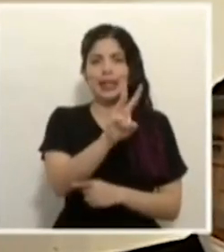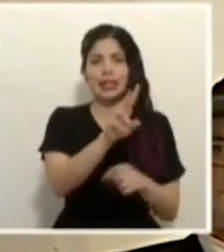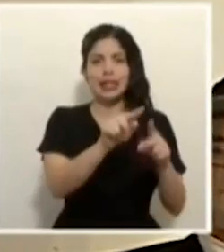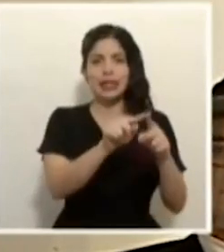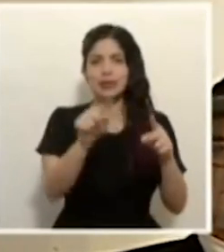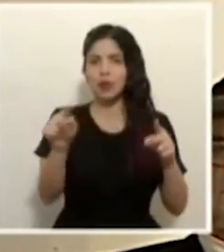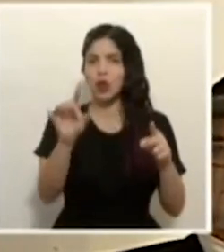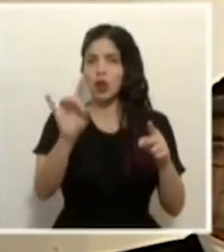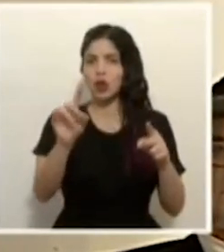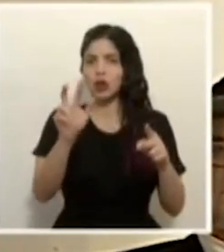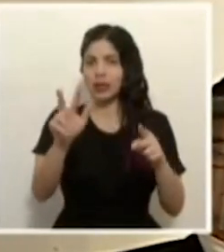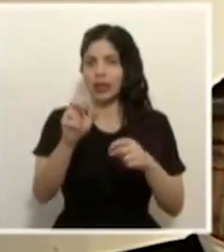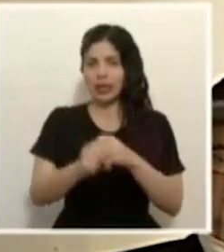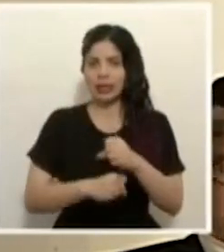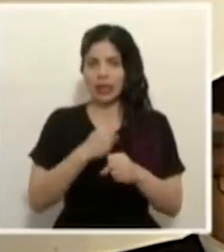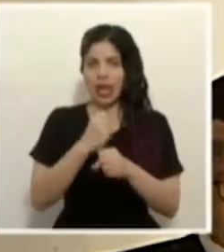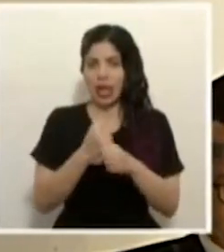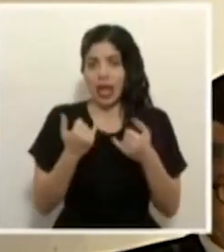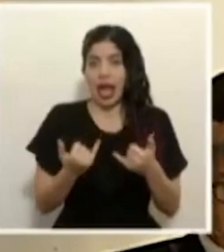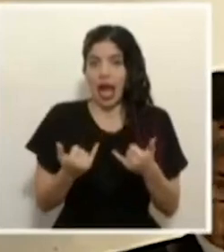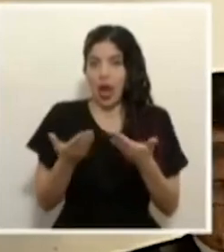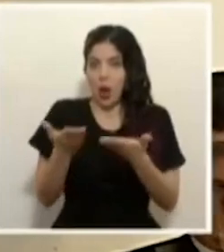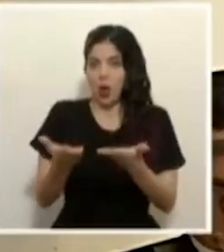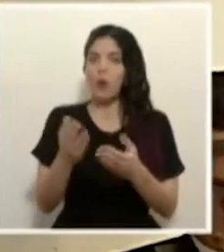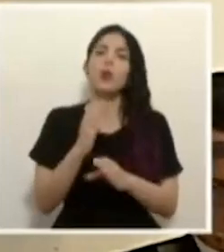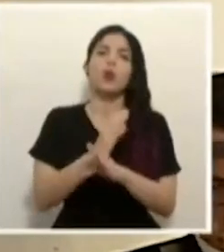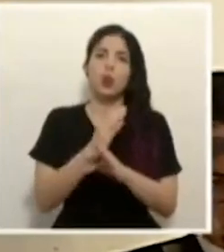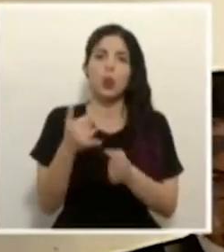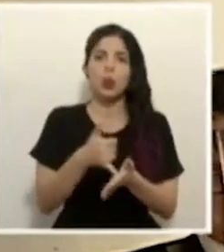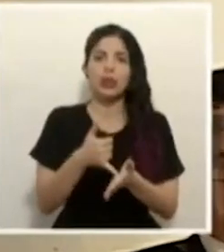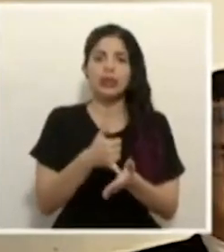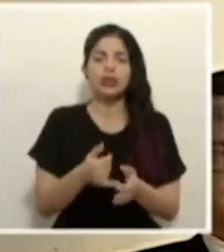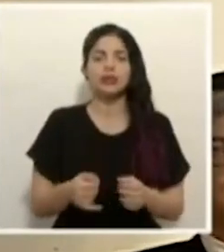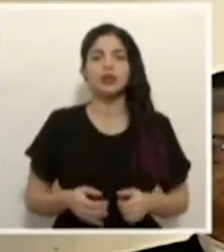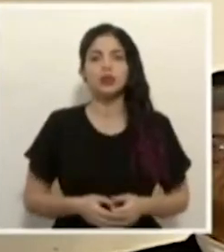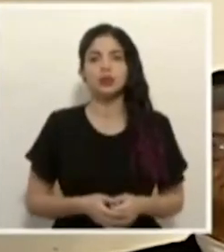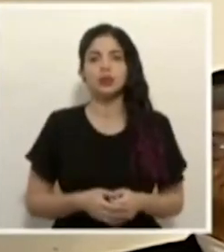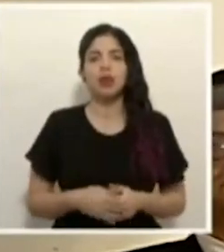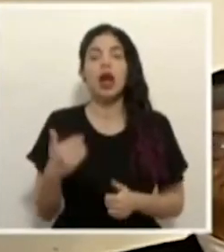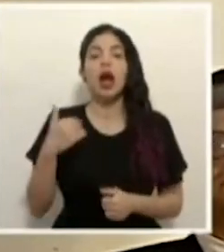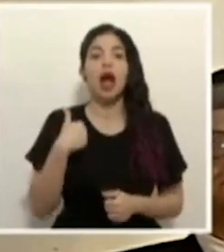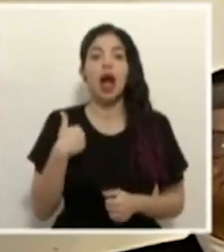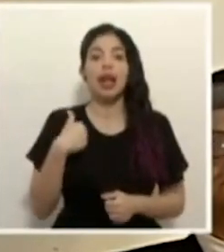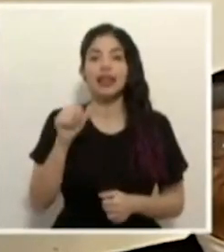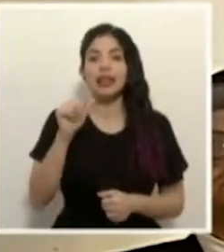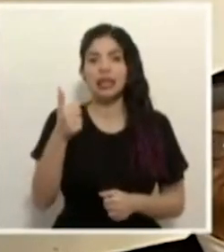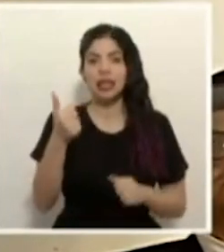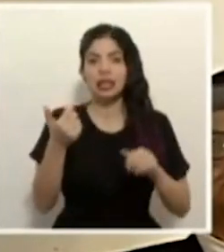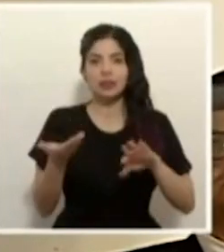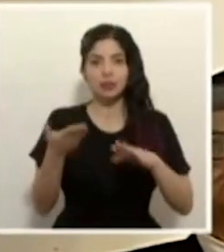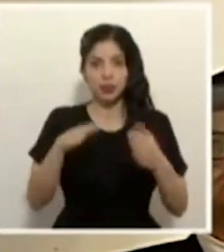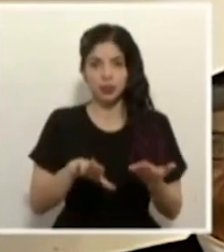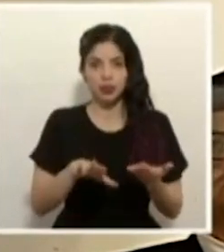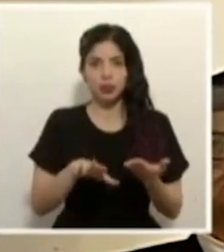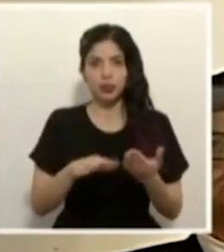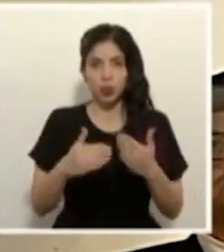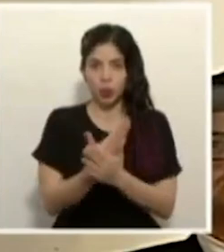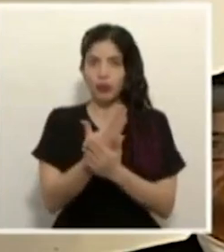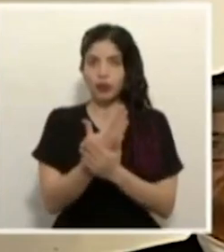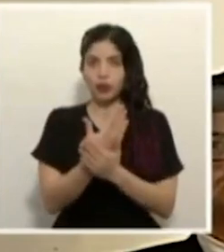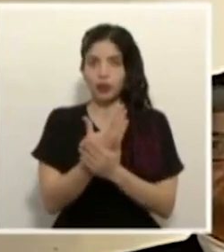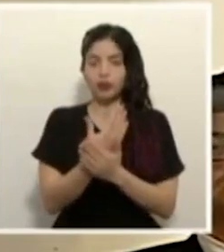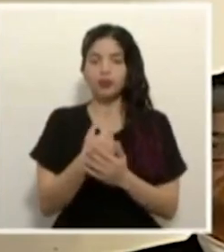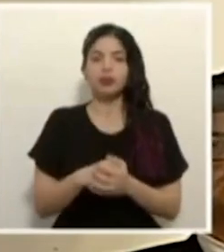83 años para esas personas que están en cuidados intensivos. Tenemos 10 fallecimientos nuevos que se